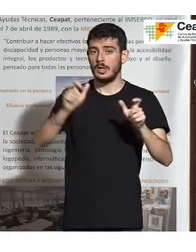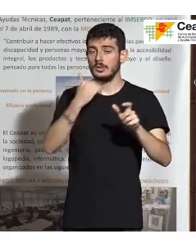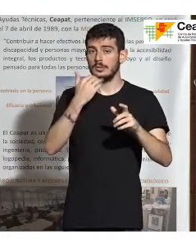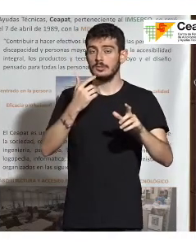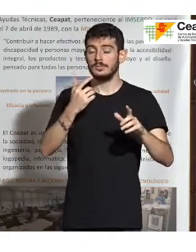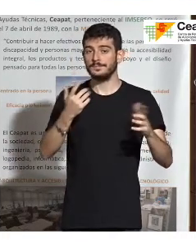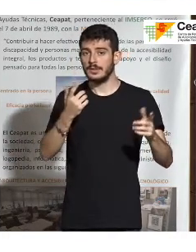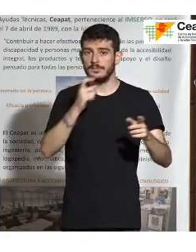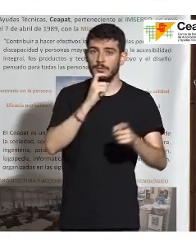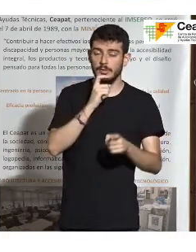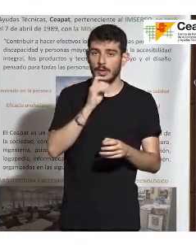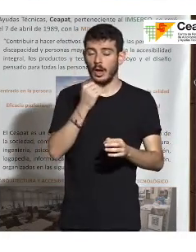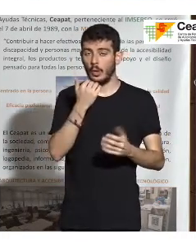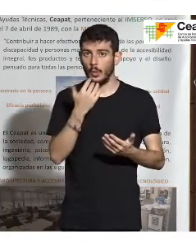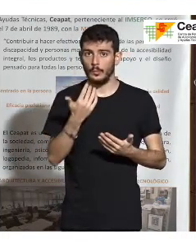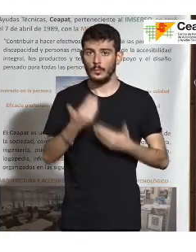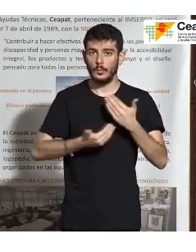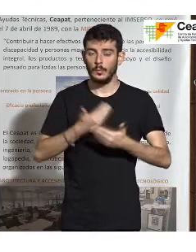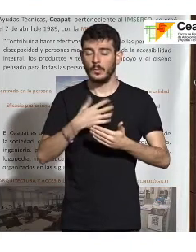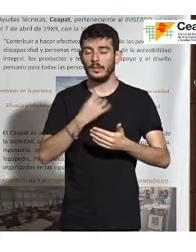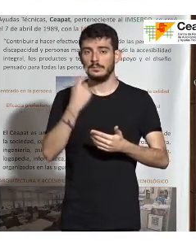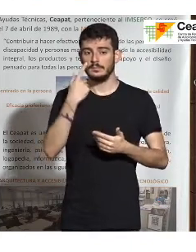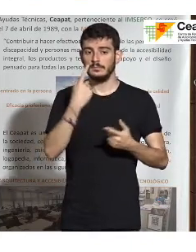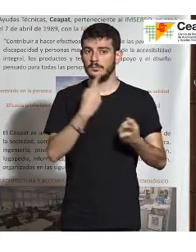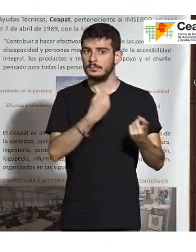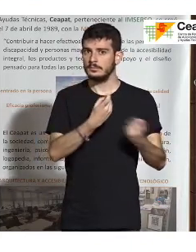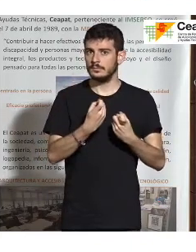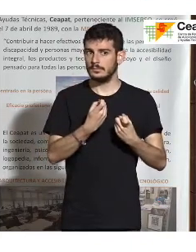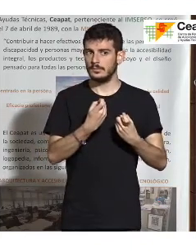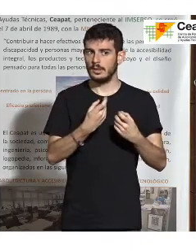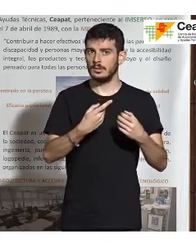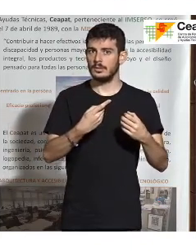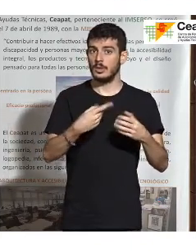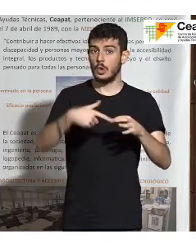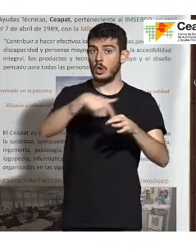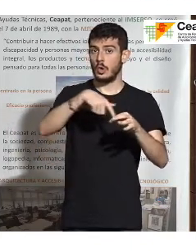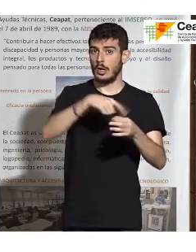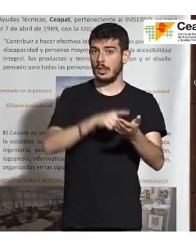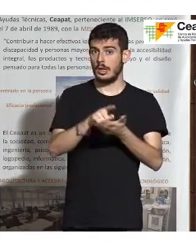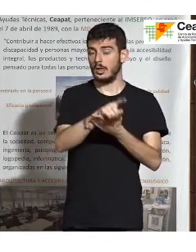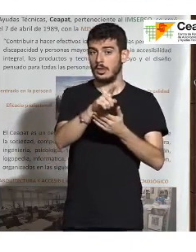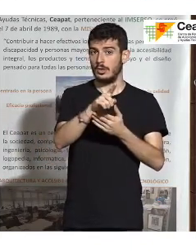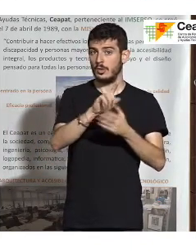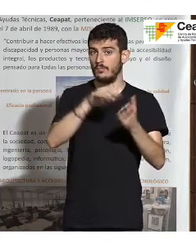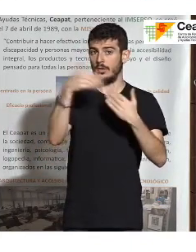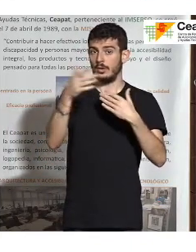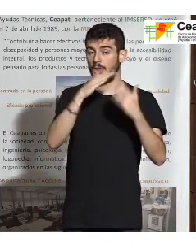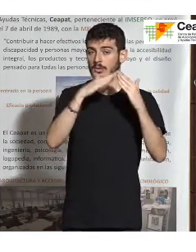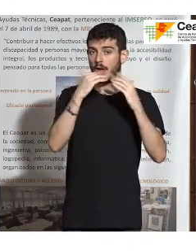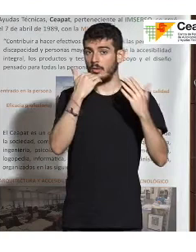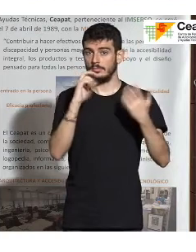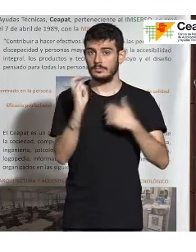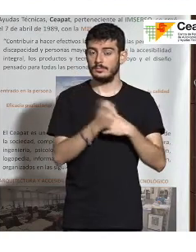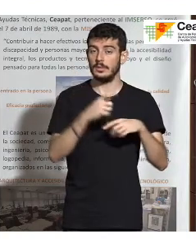necesitar ser localizadas fuera del domicilio debido a algunas necesidades específicas.